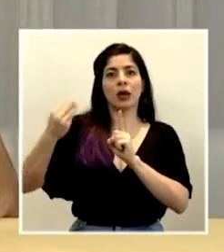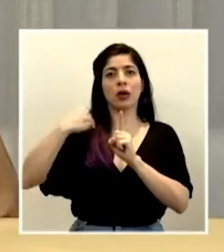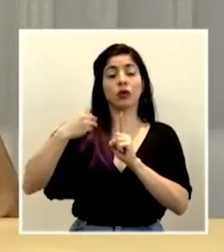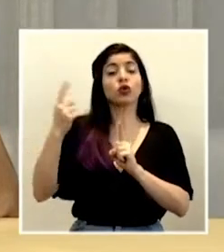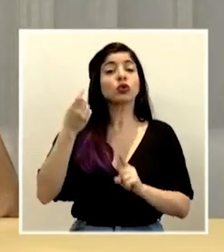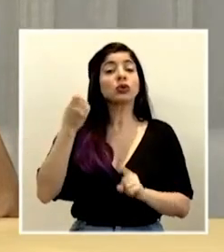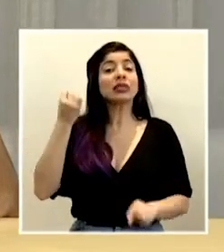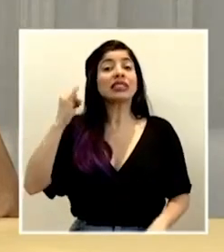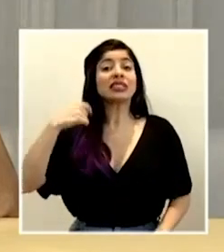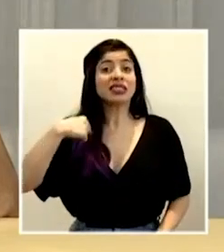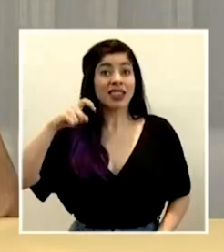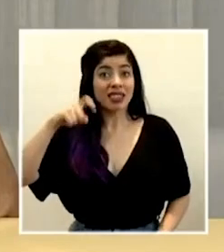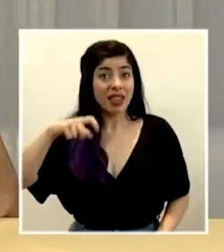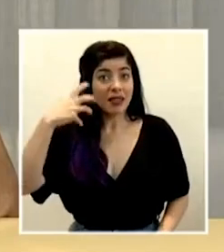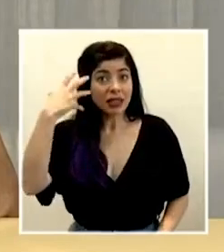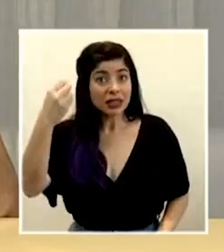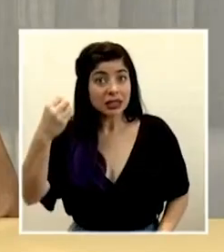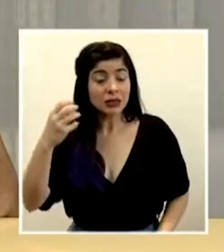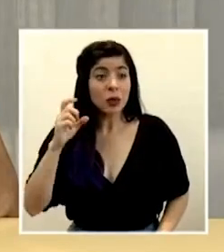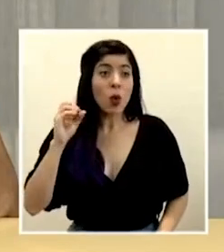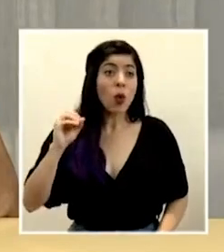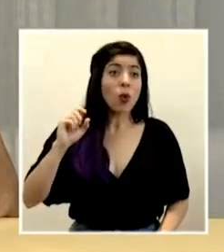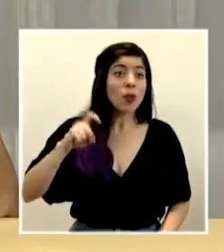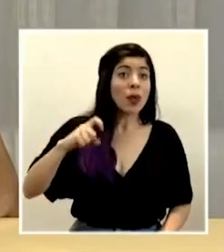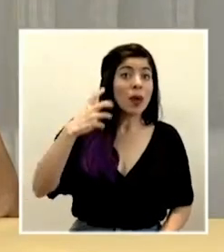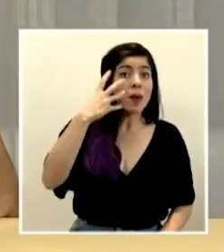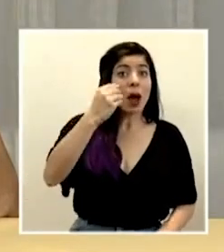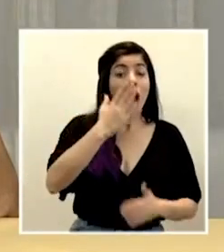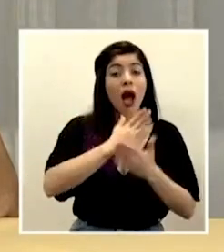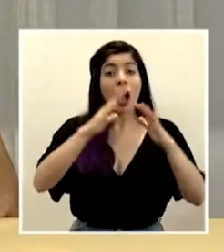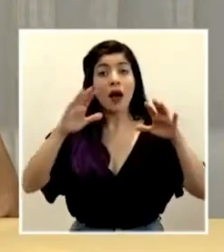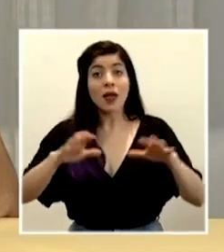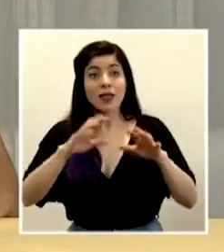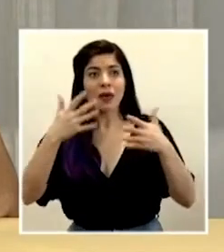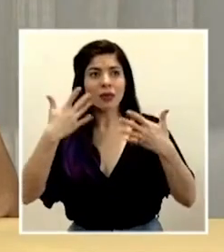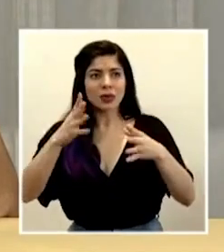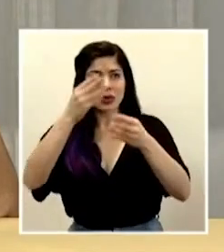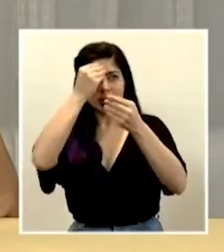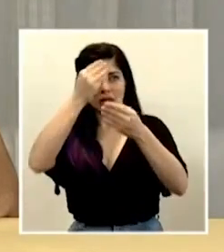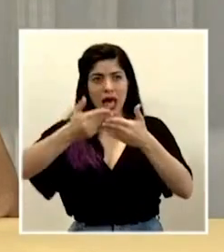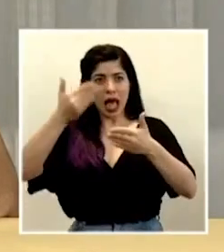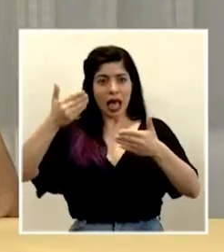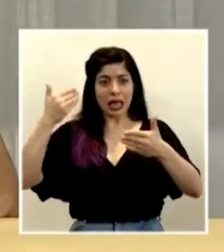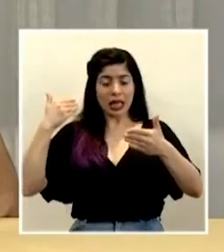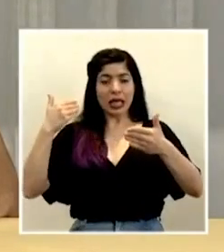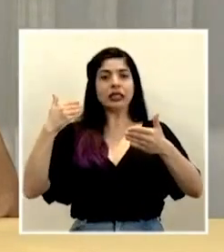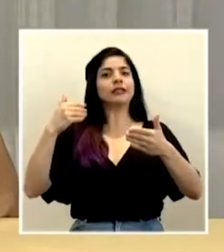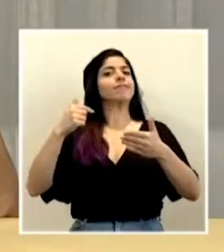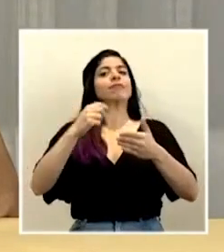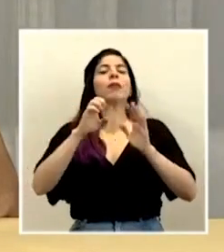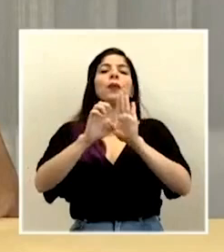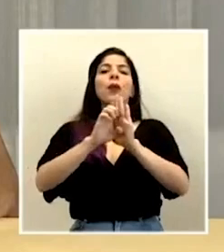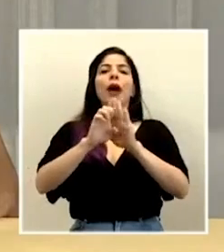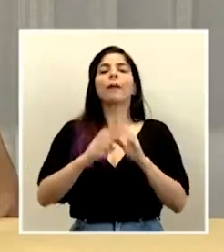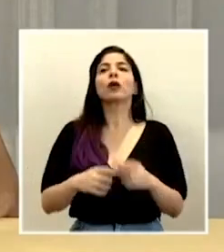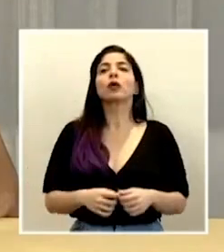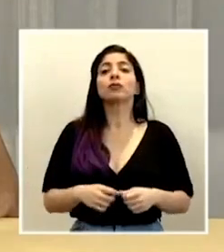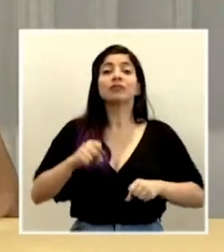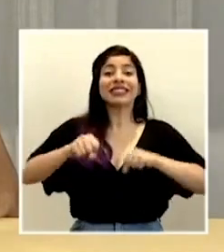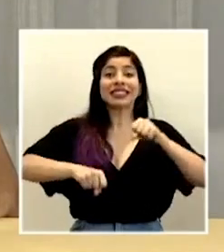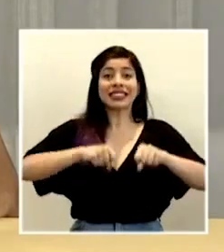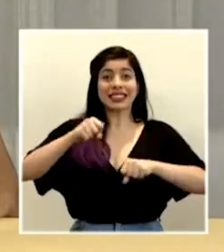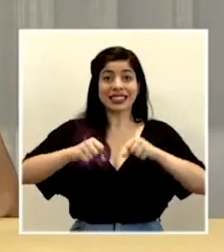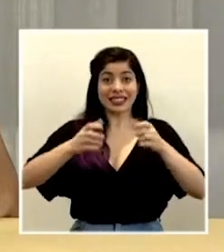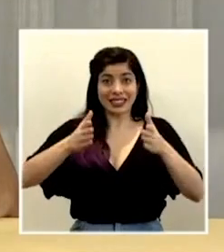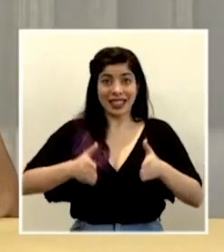amerita salir o si se va a hacer alguna actividad, como ya le hemos indicado, que sean, por ejemplo, en los ciclistas, en el